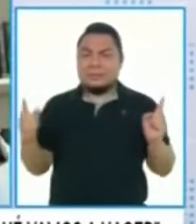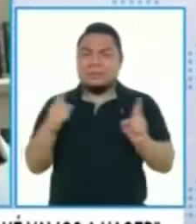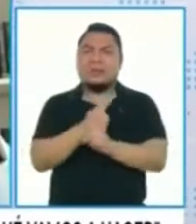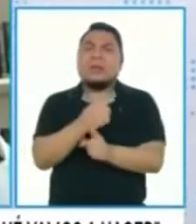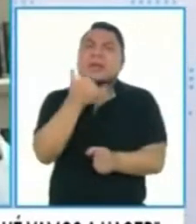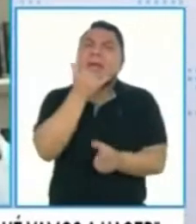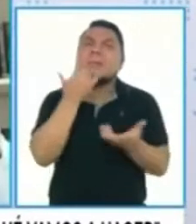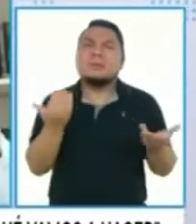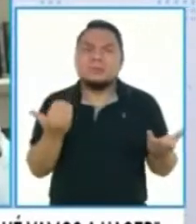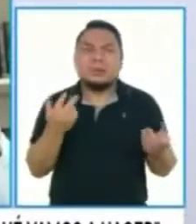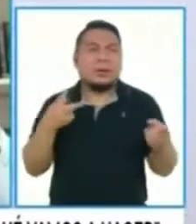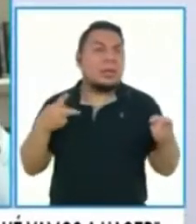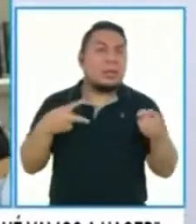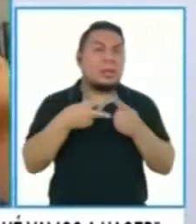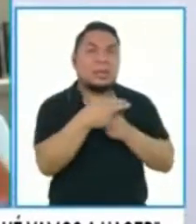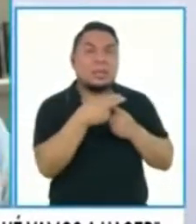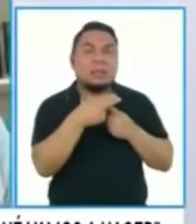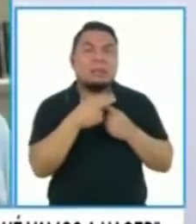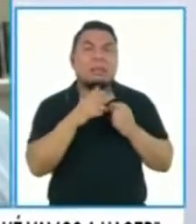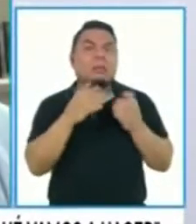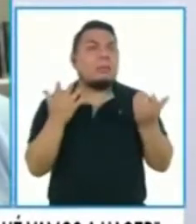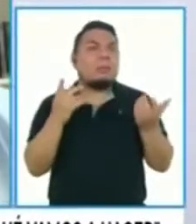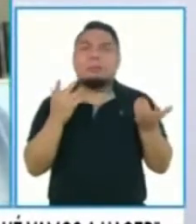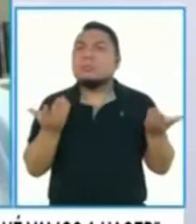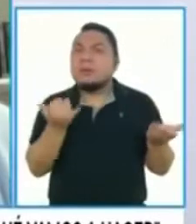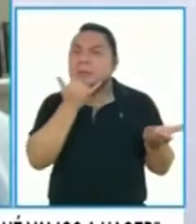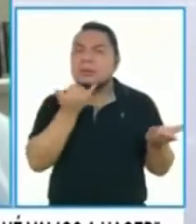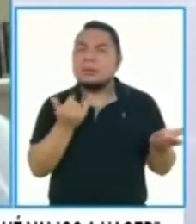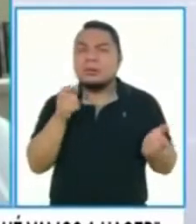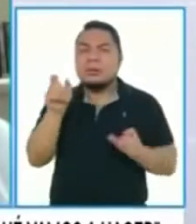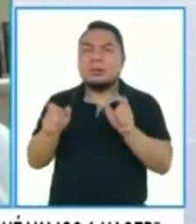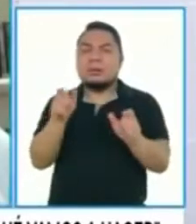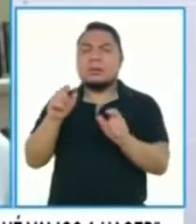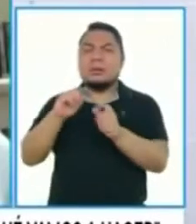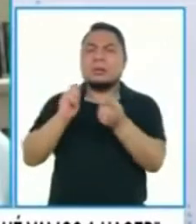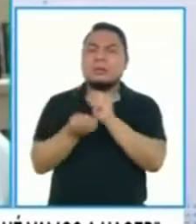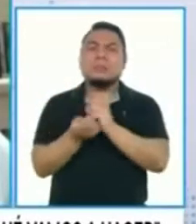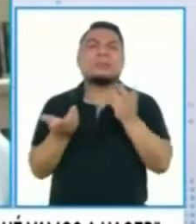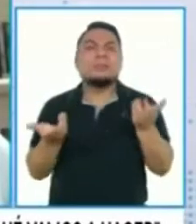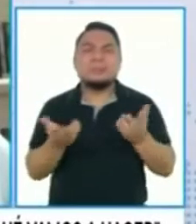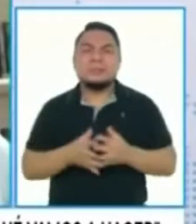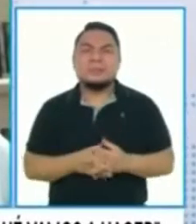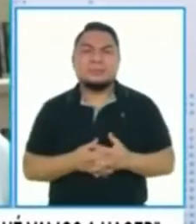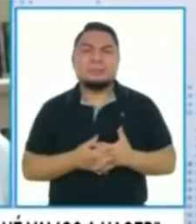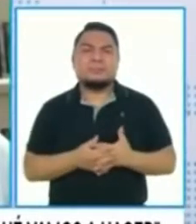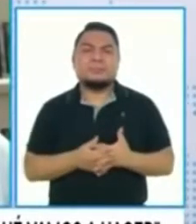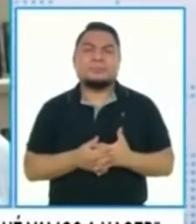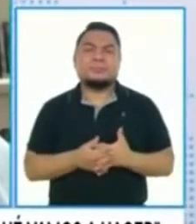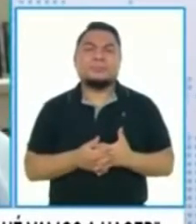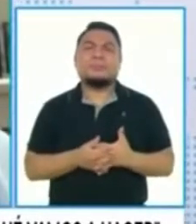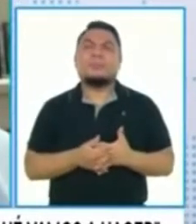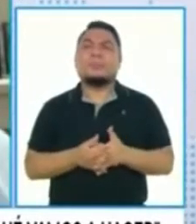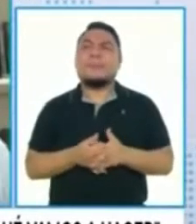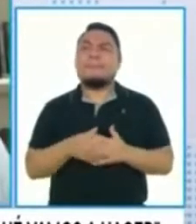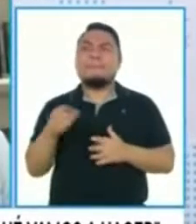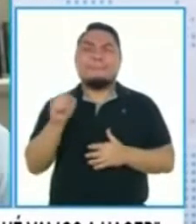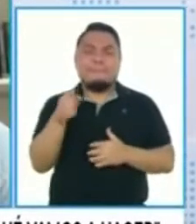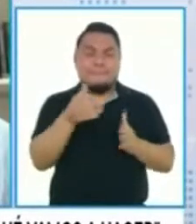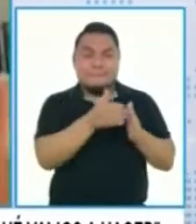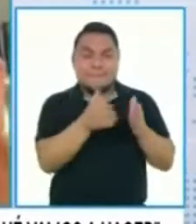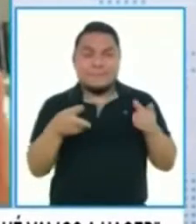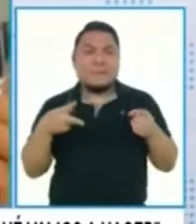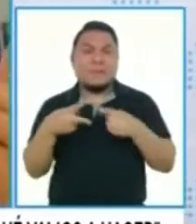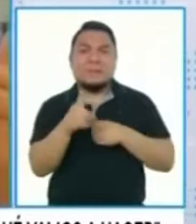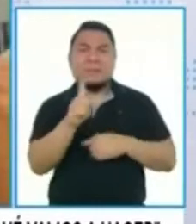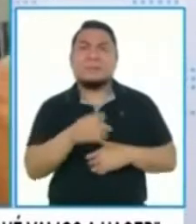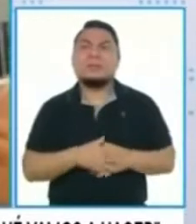sucedió? ¿Se quedó paralizado? ¿Cambiaron a las personas indicadas? No, no, no, no se quedó paralizado. A ver,